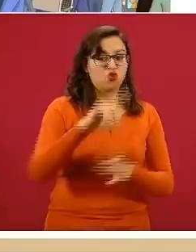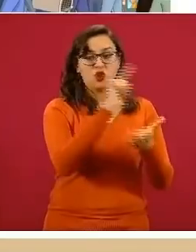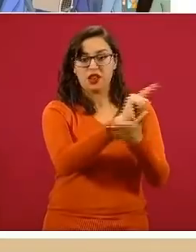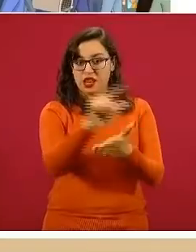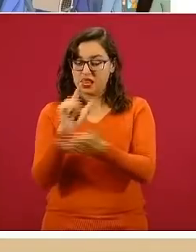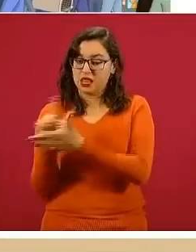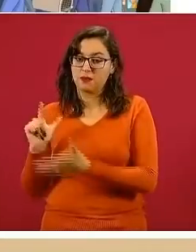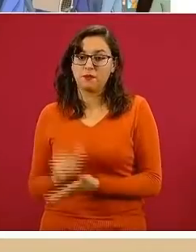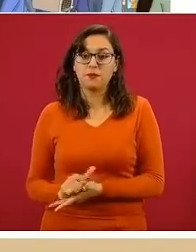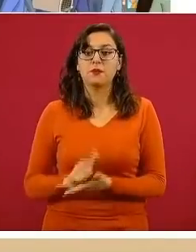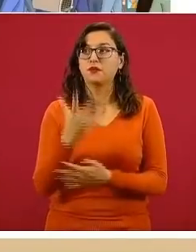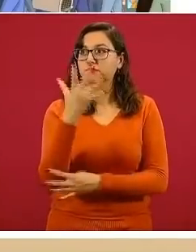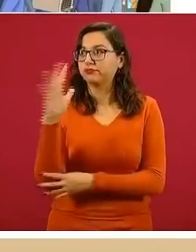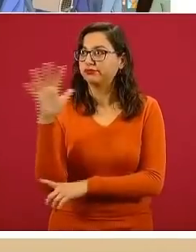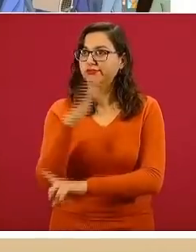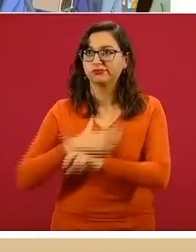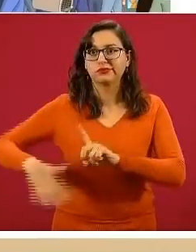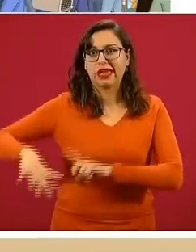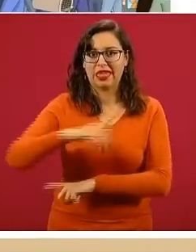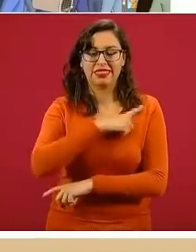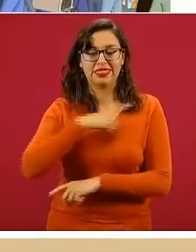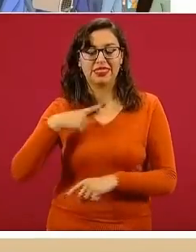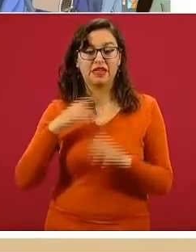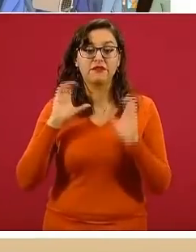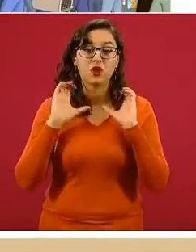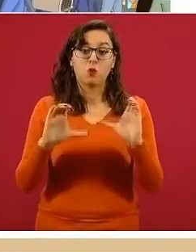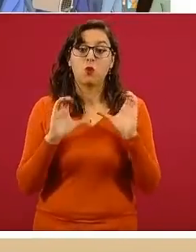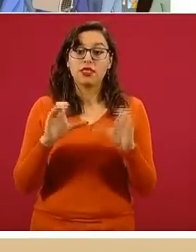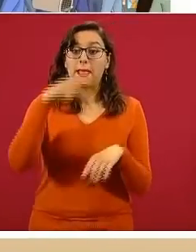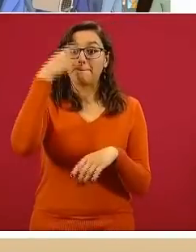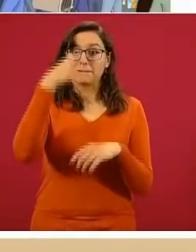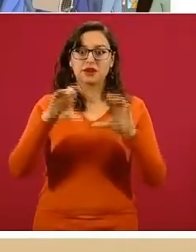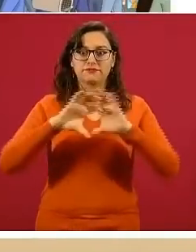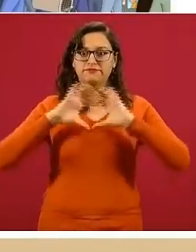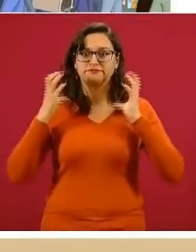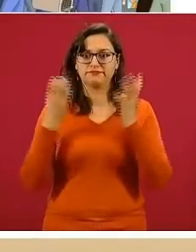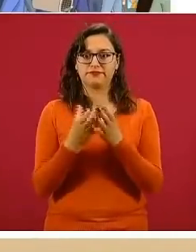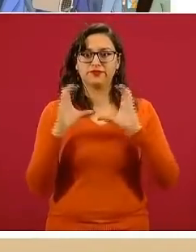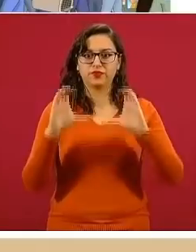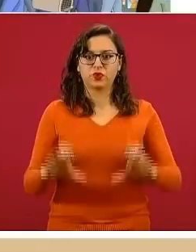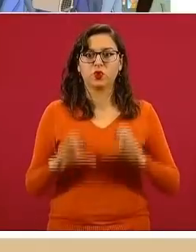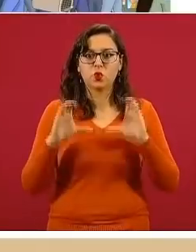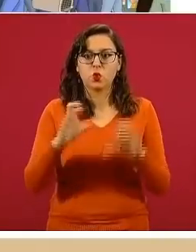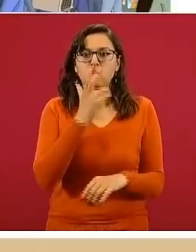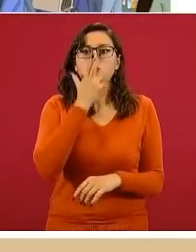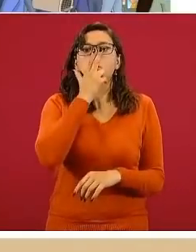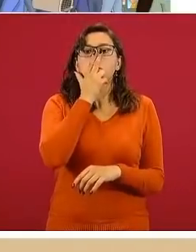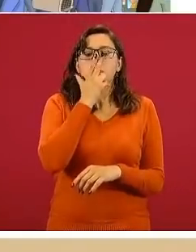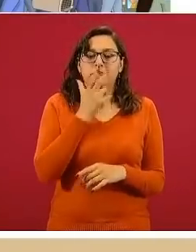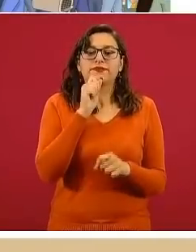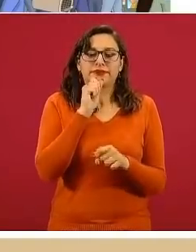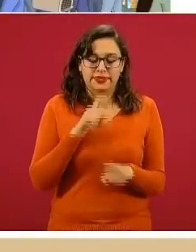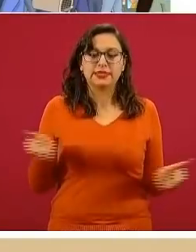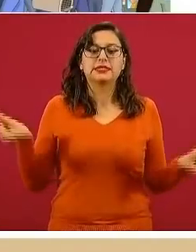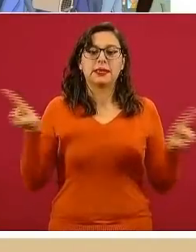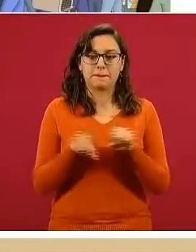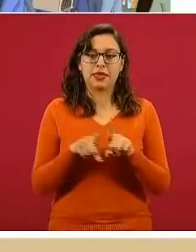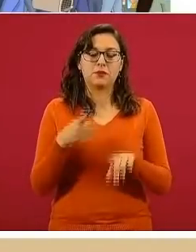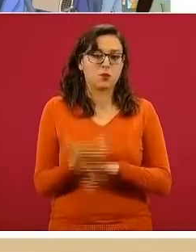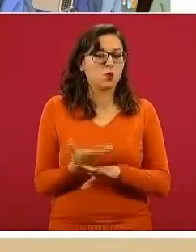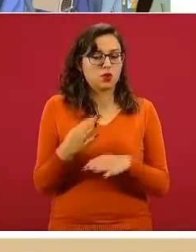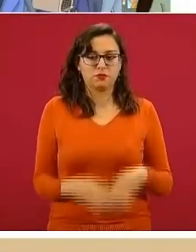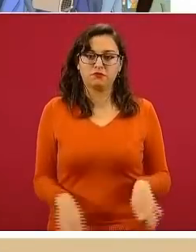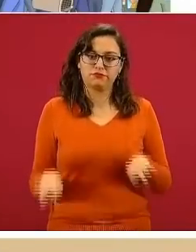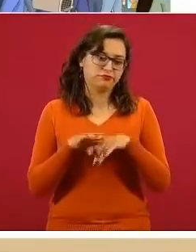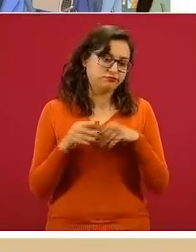del cuidado del ambiente que son fundamentales para esa salud planetaria que se está buscando y que también va a ser un énfasis a lo